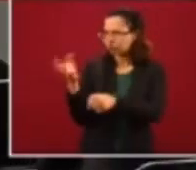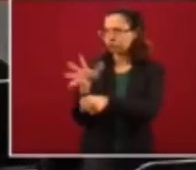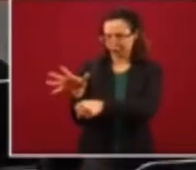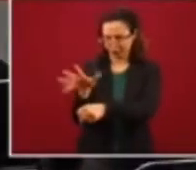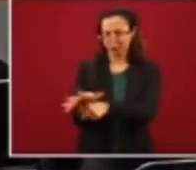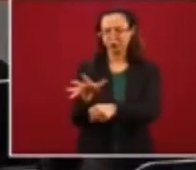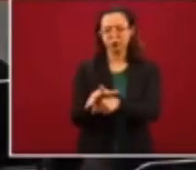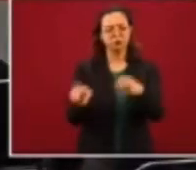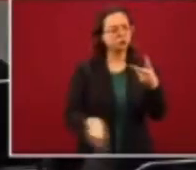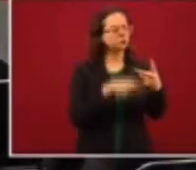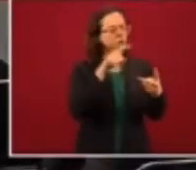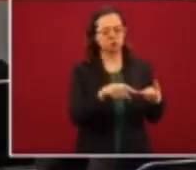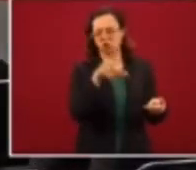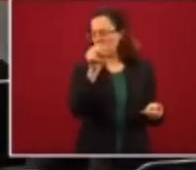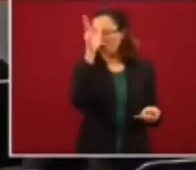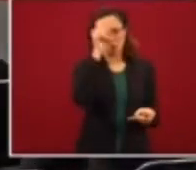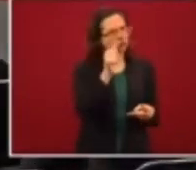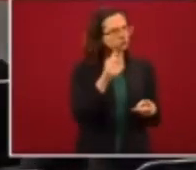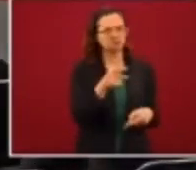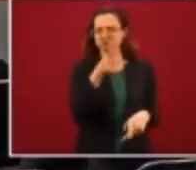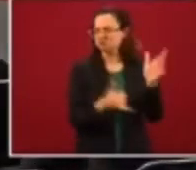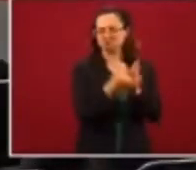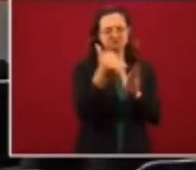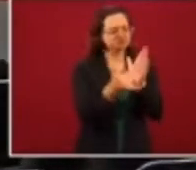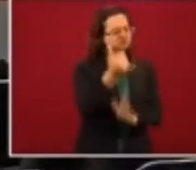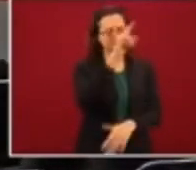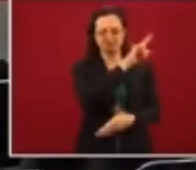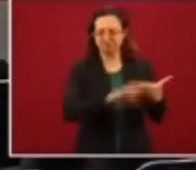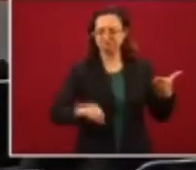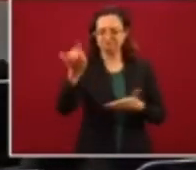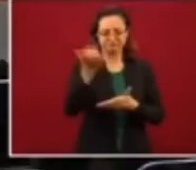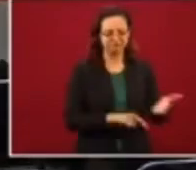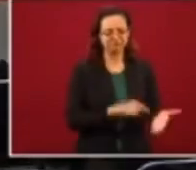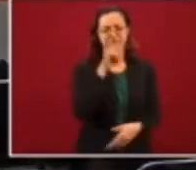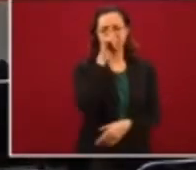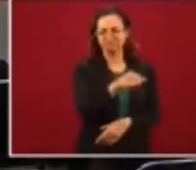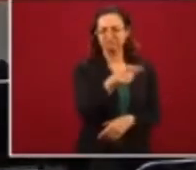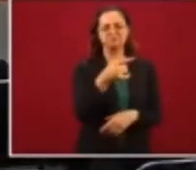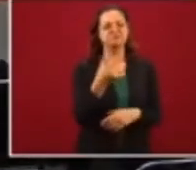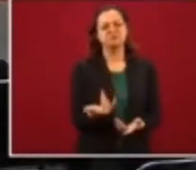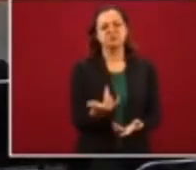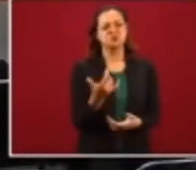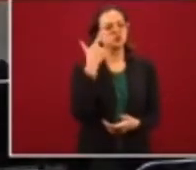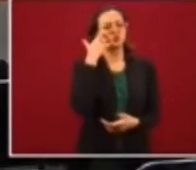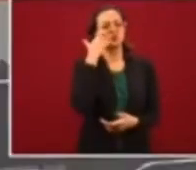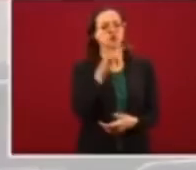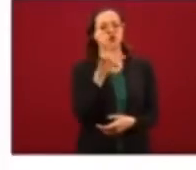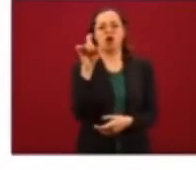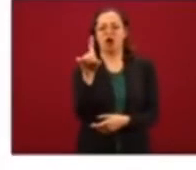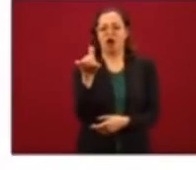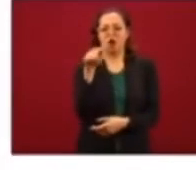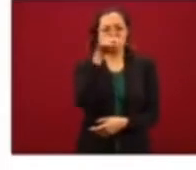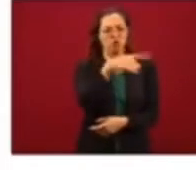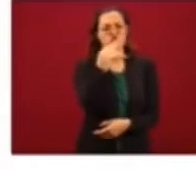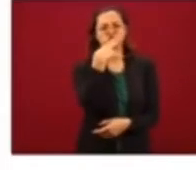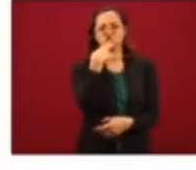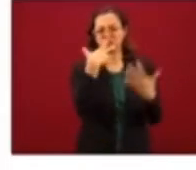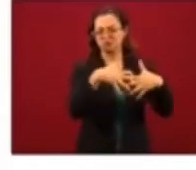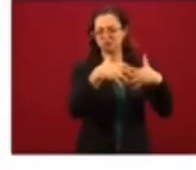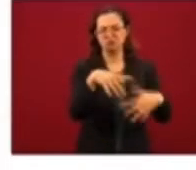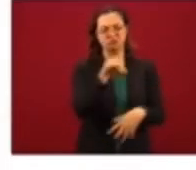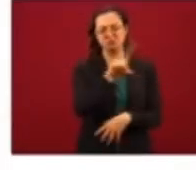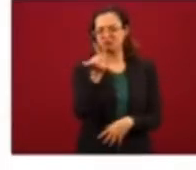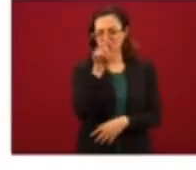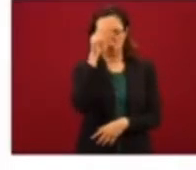Y la segunda opción era, no estoy de acuerdo en que se termine de construir en Mexicali la planta de cerveza de Constellation Brands porque no quiero que se use el agua para este tipo de industrias.